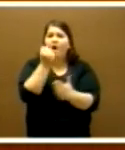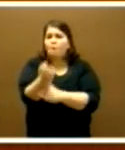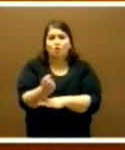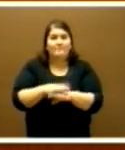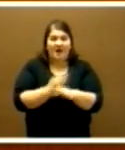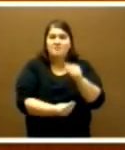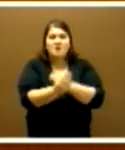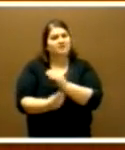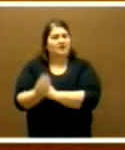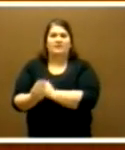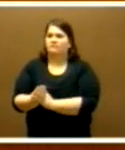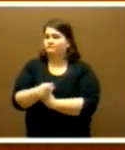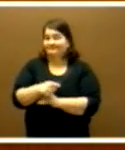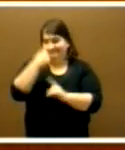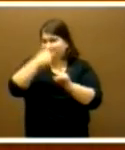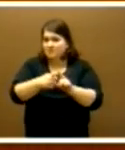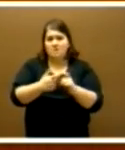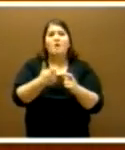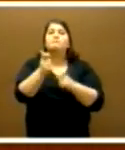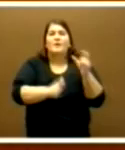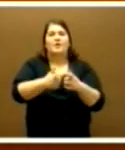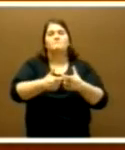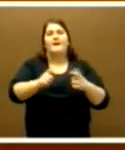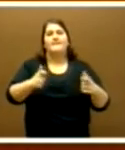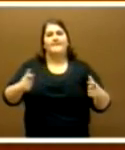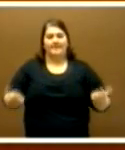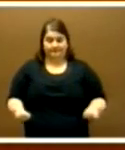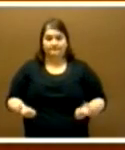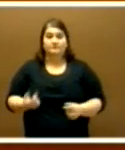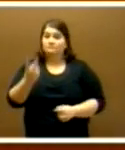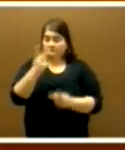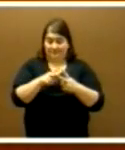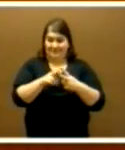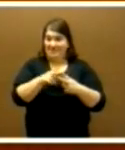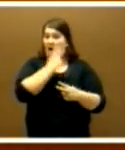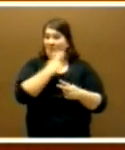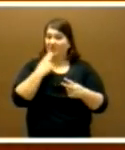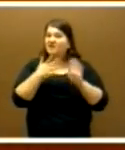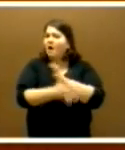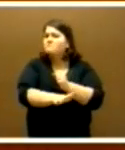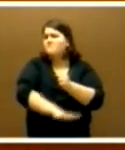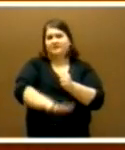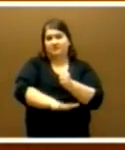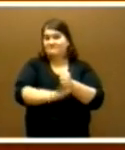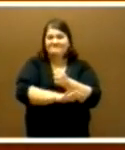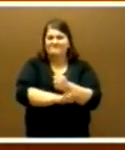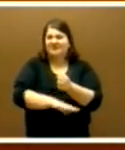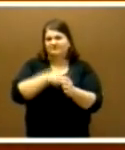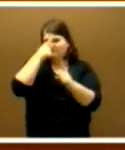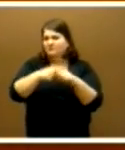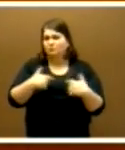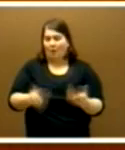natalidad para seguir creciendo en población. Ambos compromisos son la base para el desarrollo de la presente